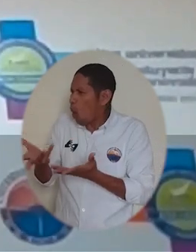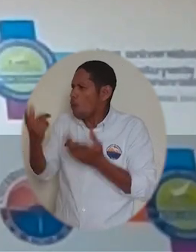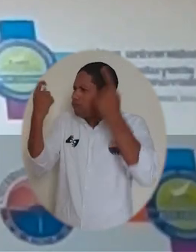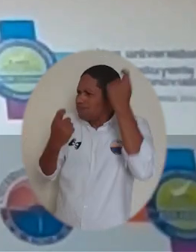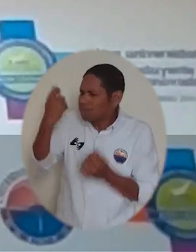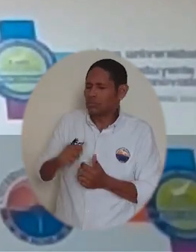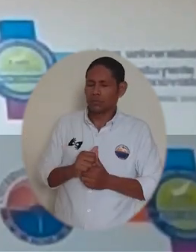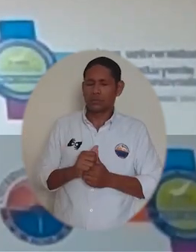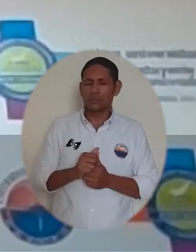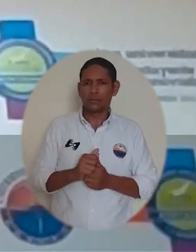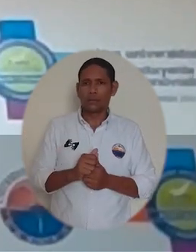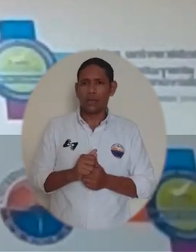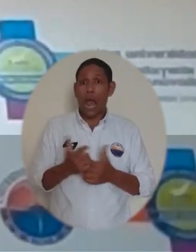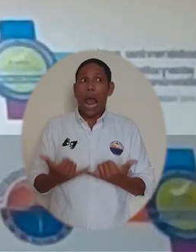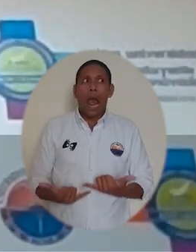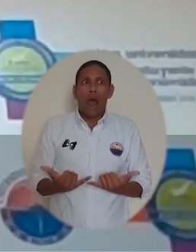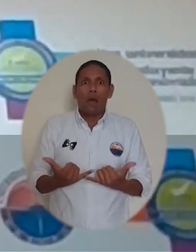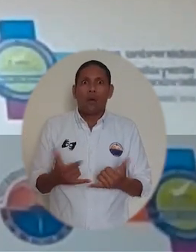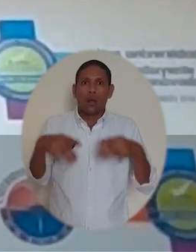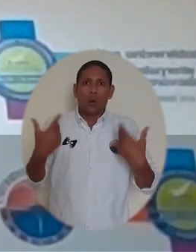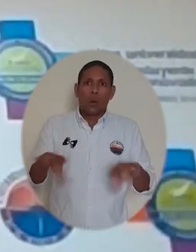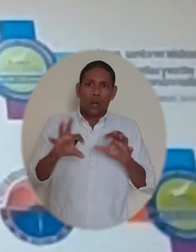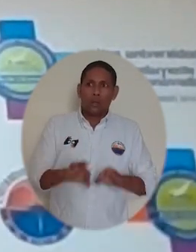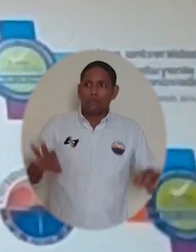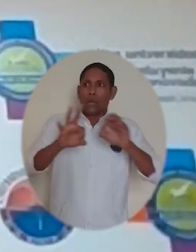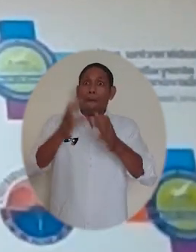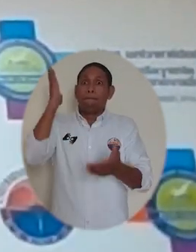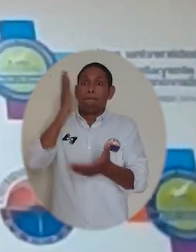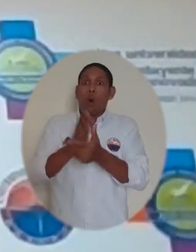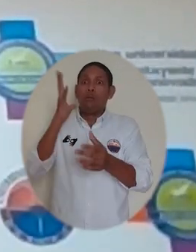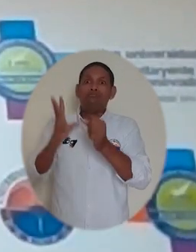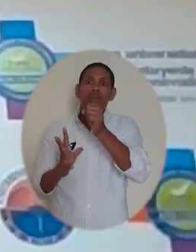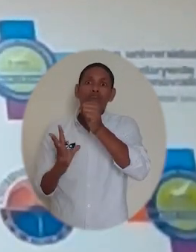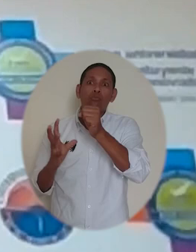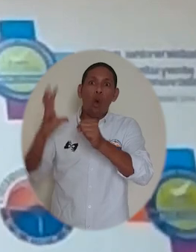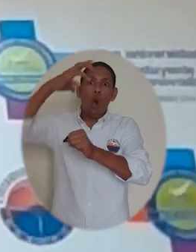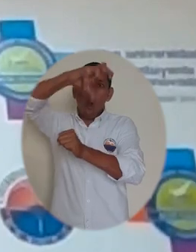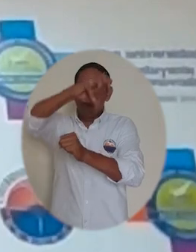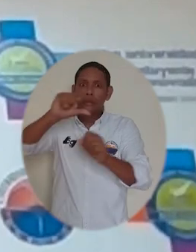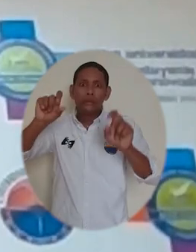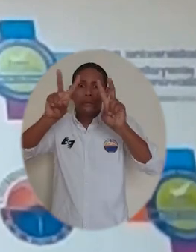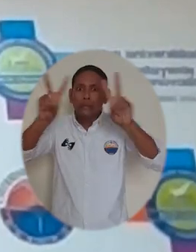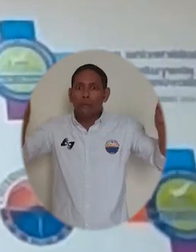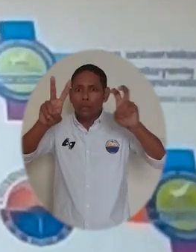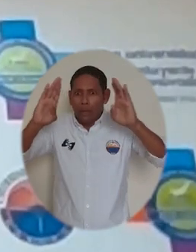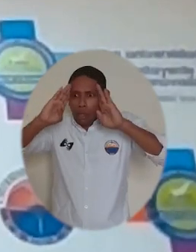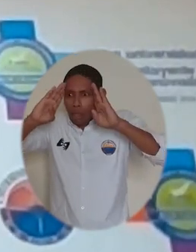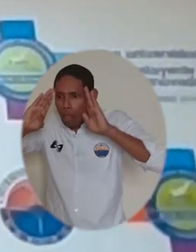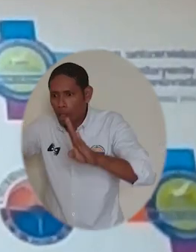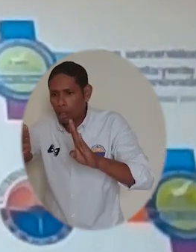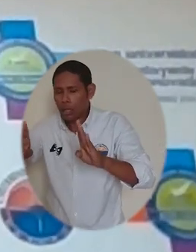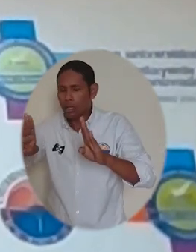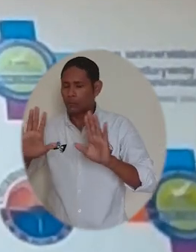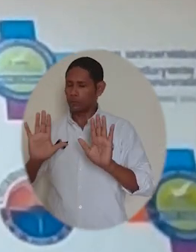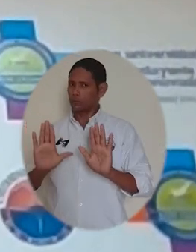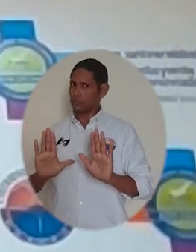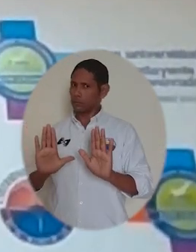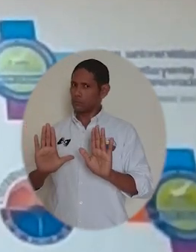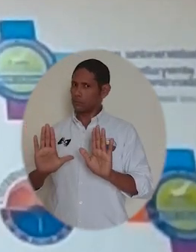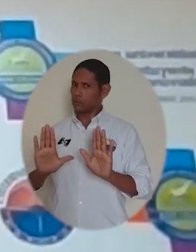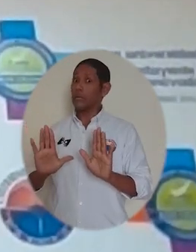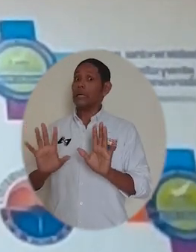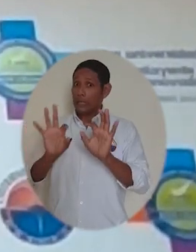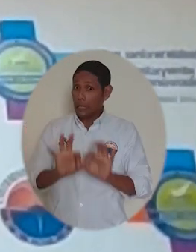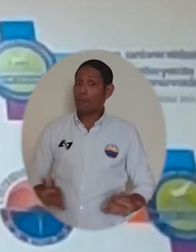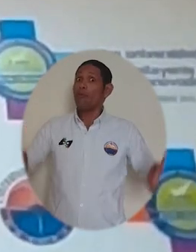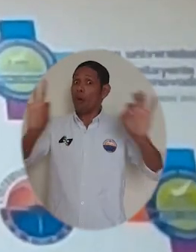los cuales, si bien la agenda de la salud y de la situación del COVID colma todos los titulares, hay que entender